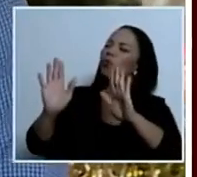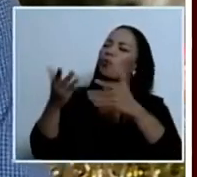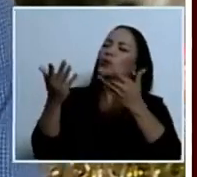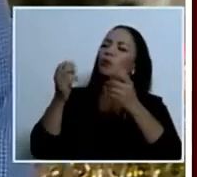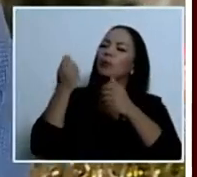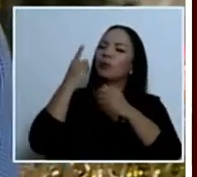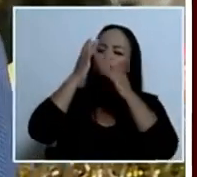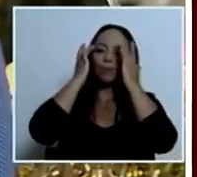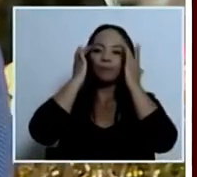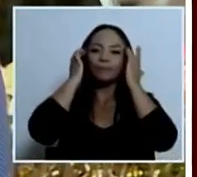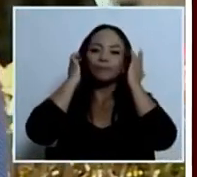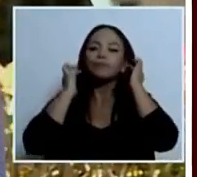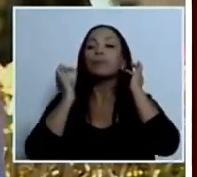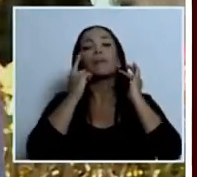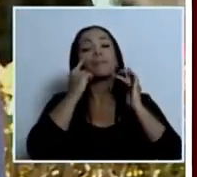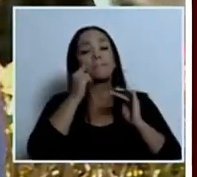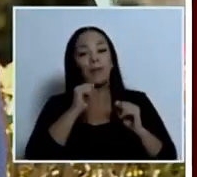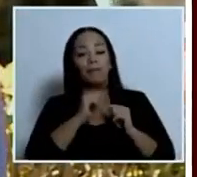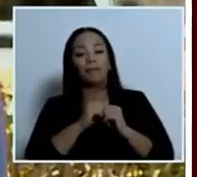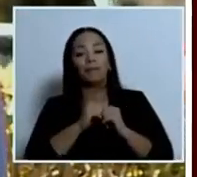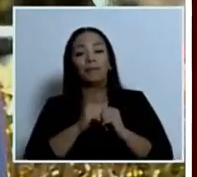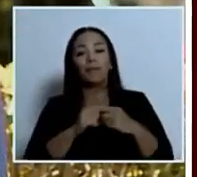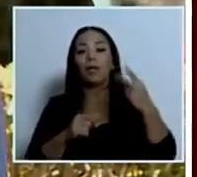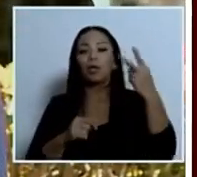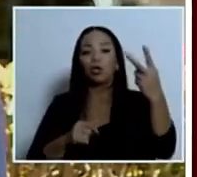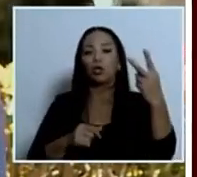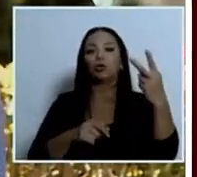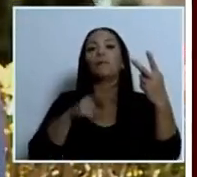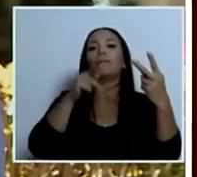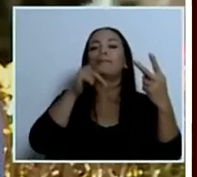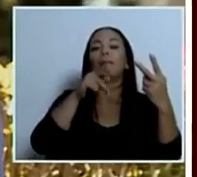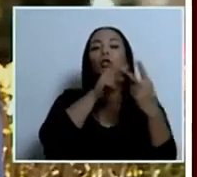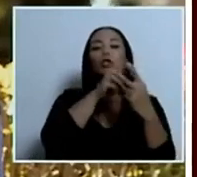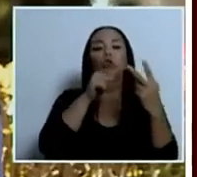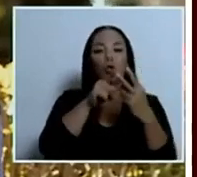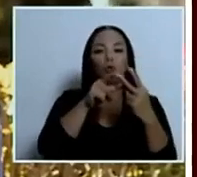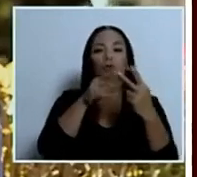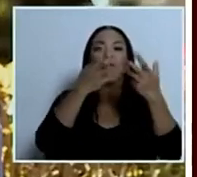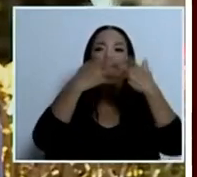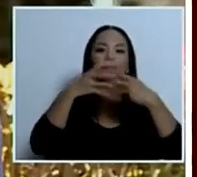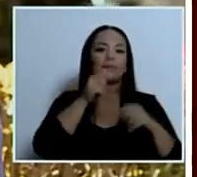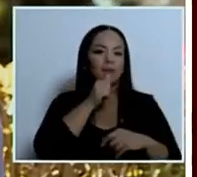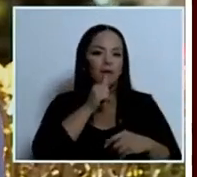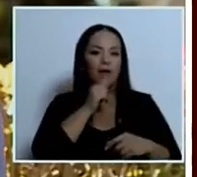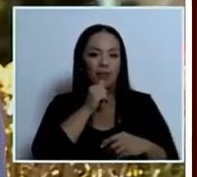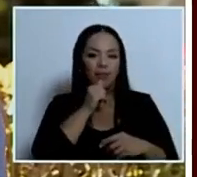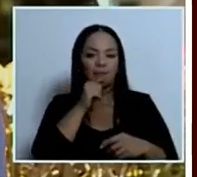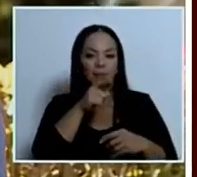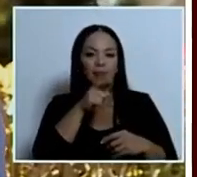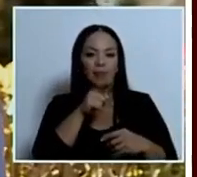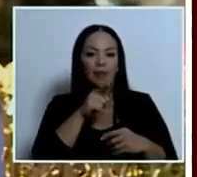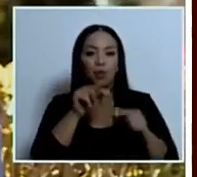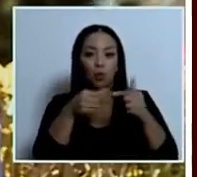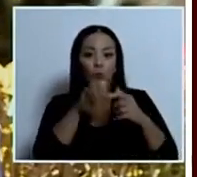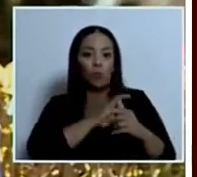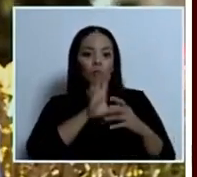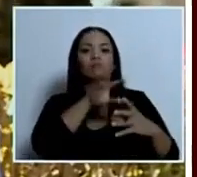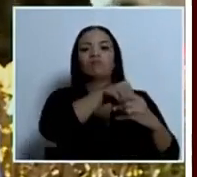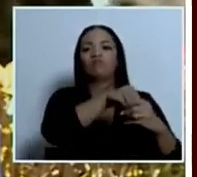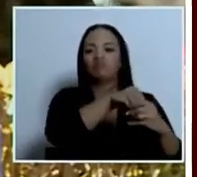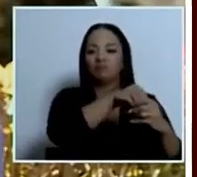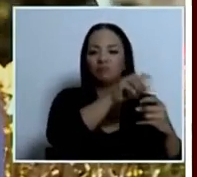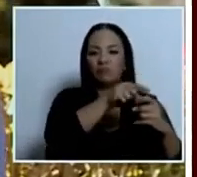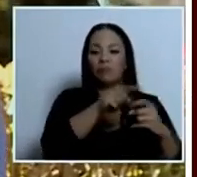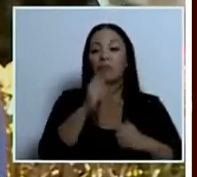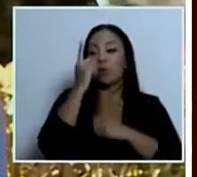eso está inscrito a dos personas privadas a dos privados cuando yo hablé con don Martín Arias hace un año que lo entrevisté